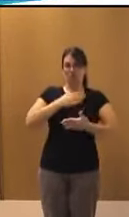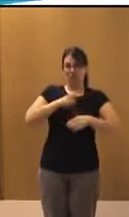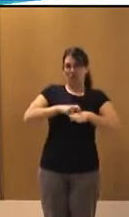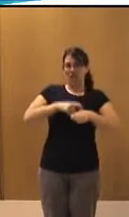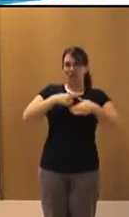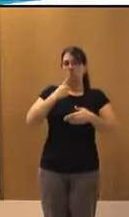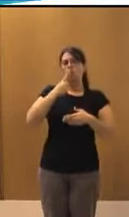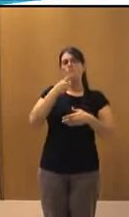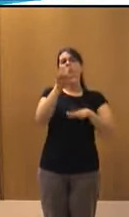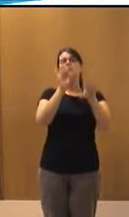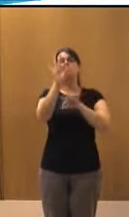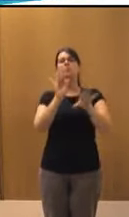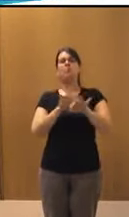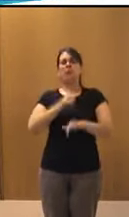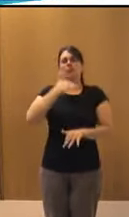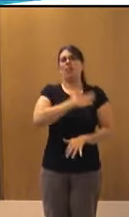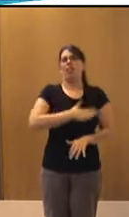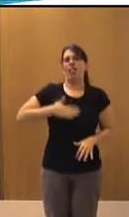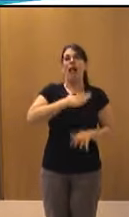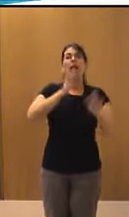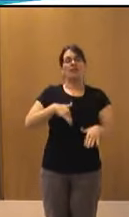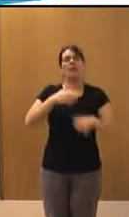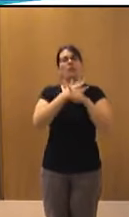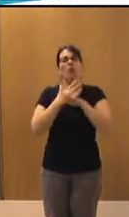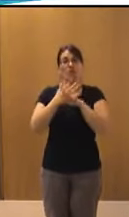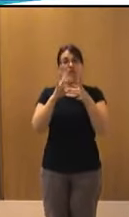características, se convierte en un juego de mayor calidad.